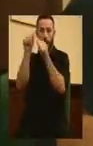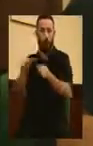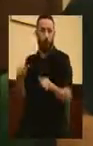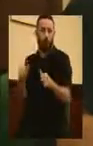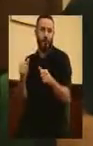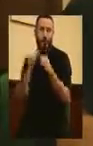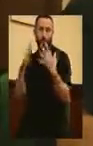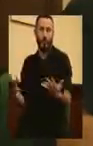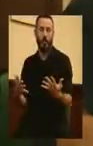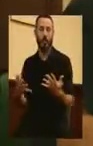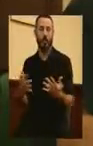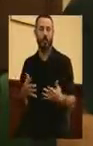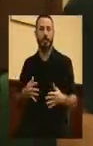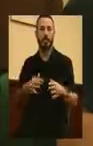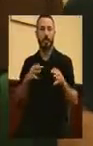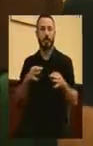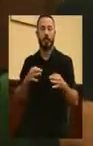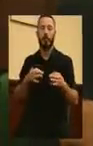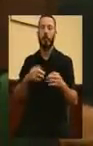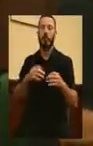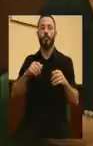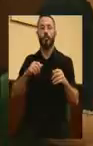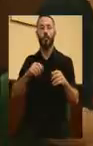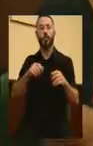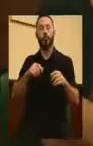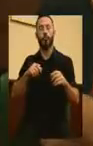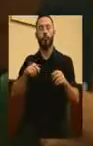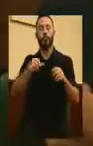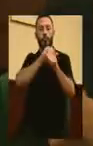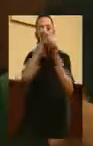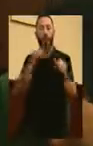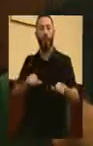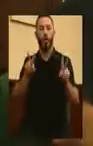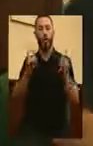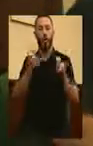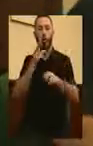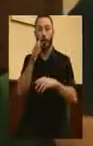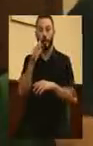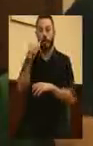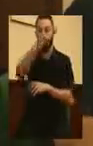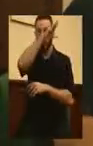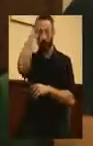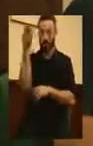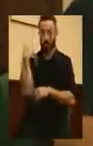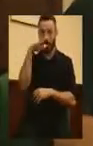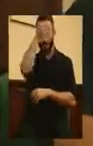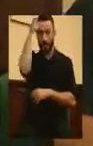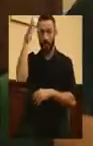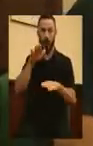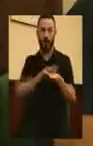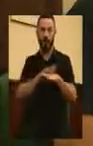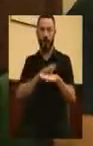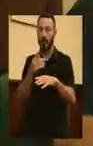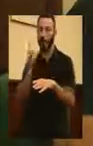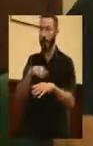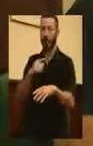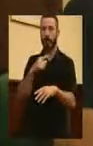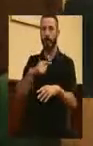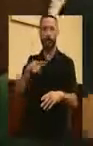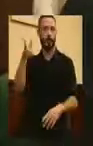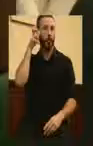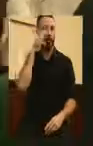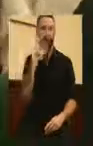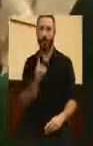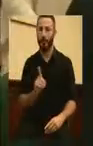imprescindible ir más allá de apostar por un nuevo modelo. Apostar un nuevo modelo porque durante el último verano, por ejemplo... Perdón, Alberto, me dicen por aquí que no se oye bien.